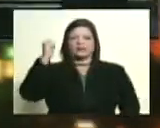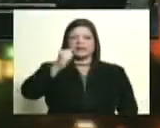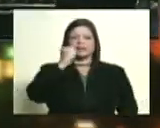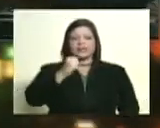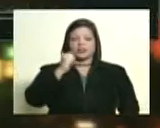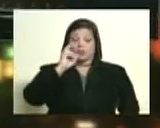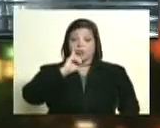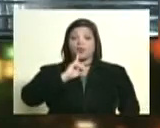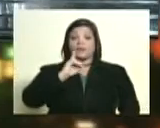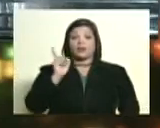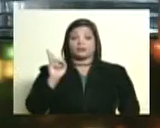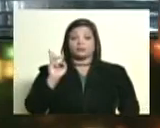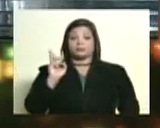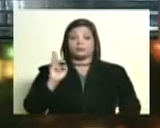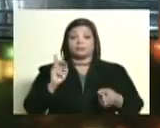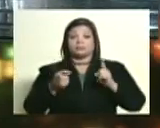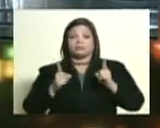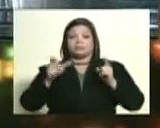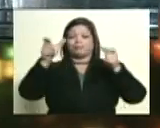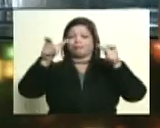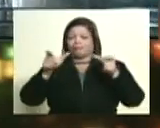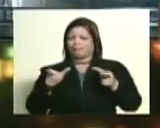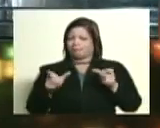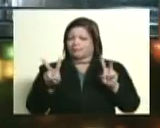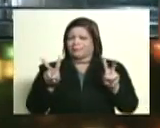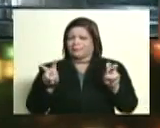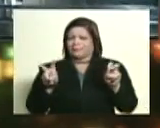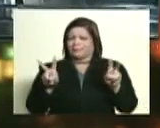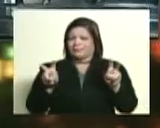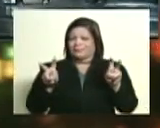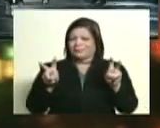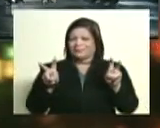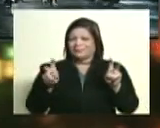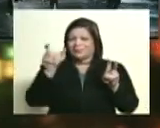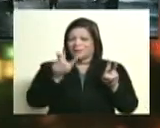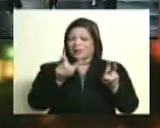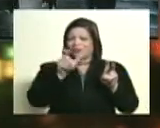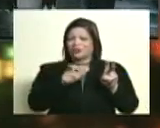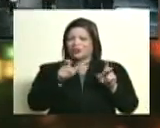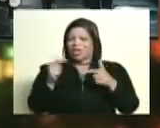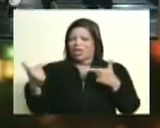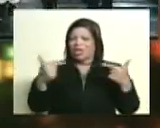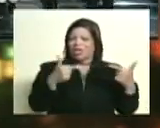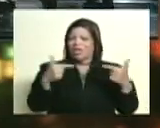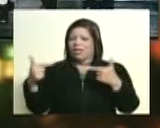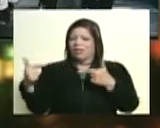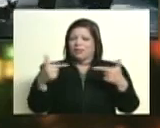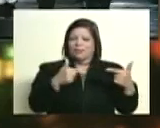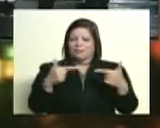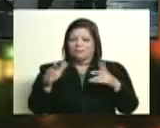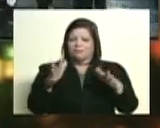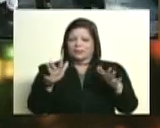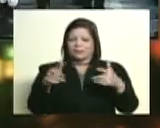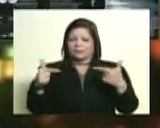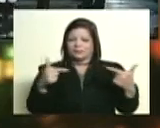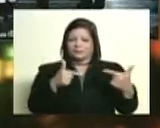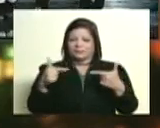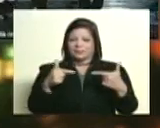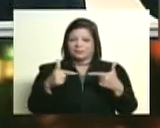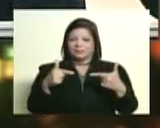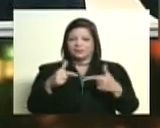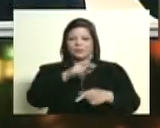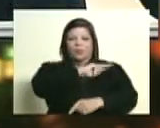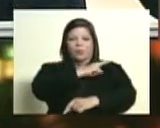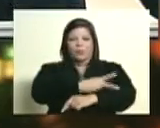es decir como si fueran personajes que estaban disputándose políticamente con Bolívar el